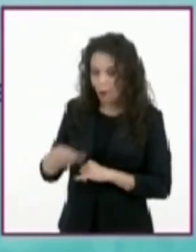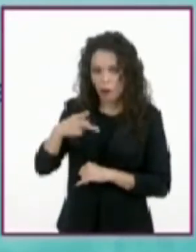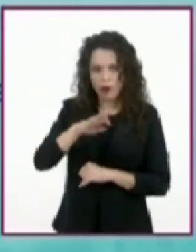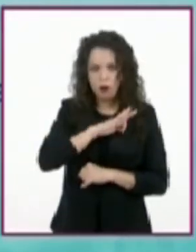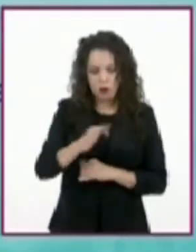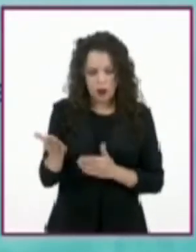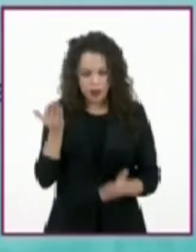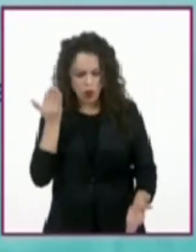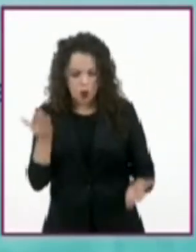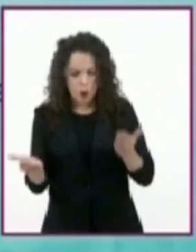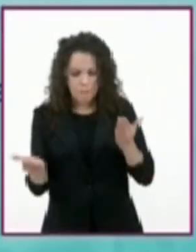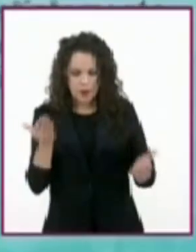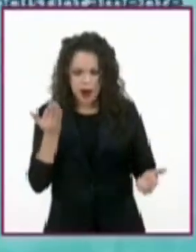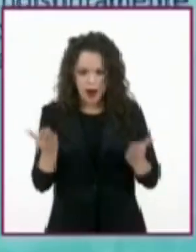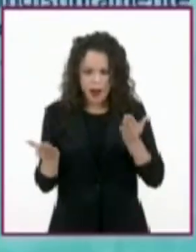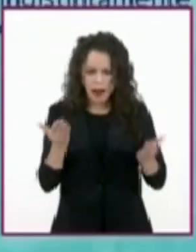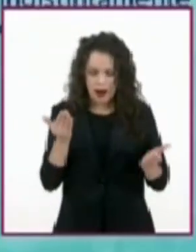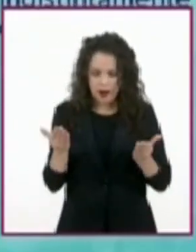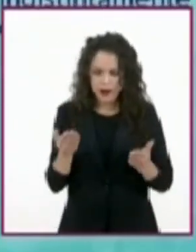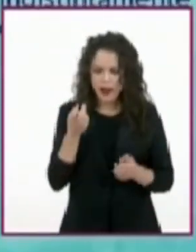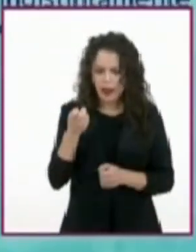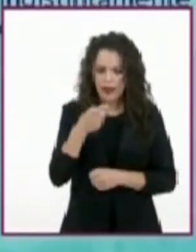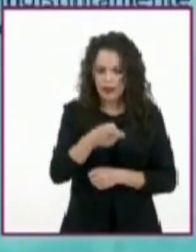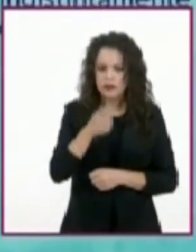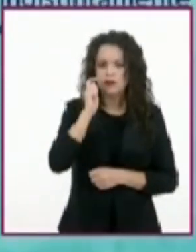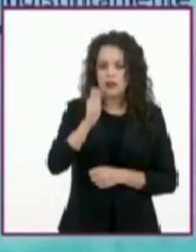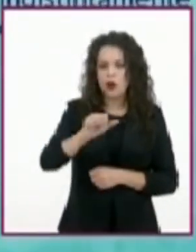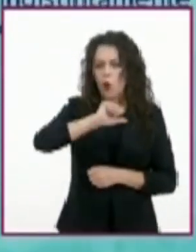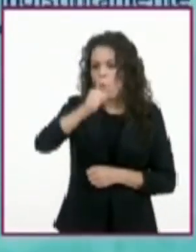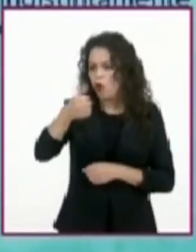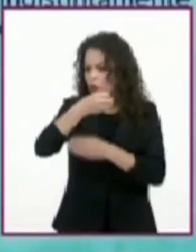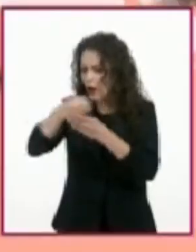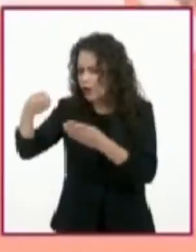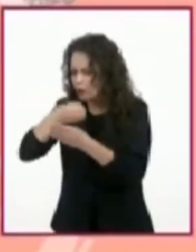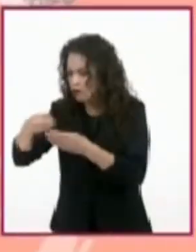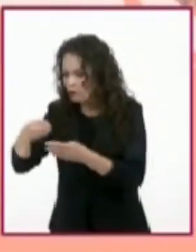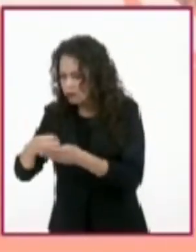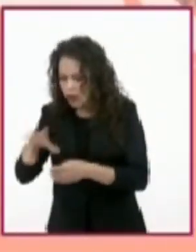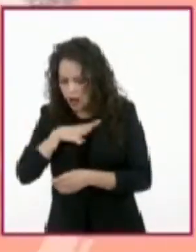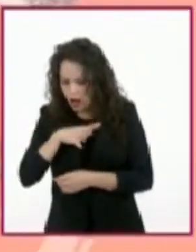función y el tipo de información que aportan las demás oraciones o ideas.